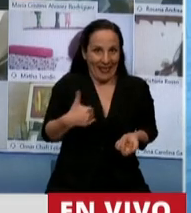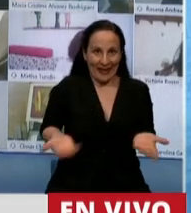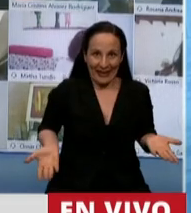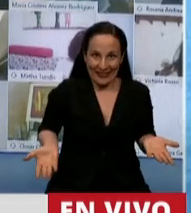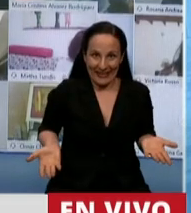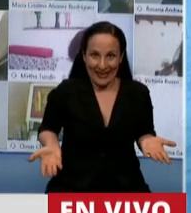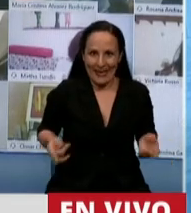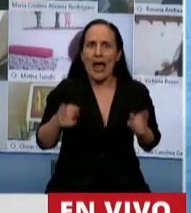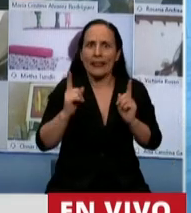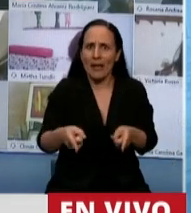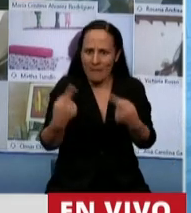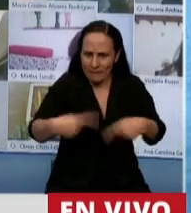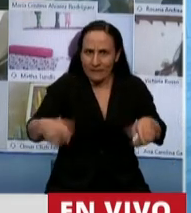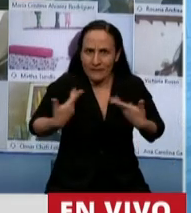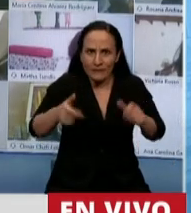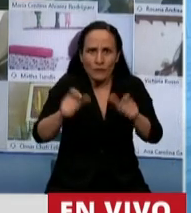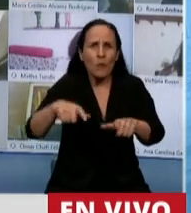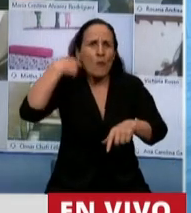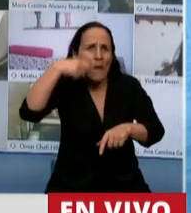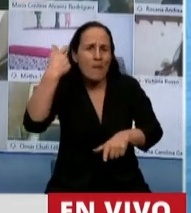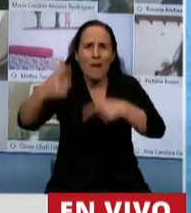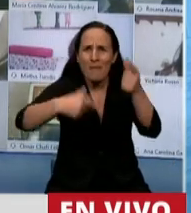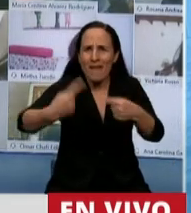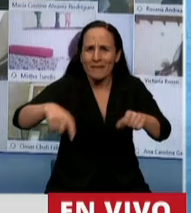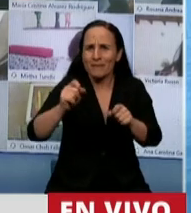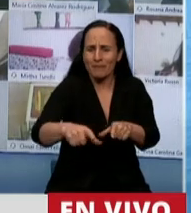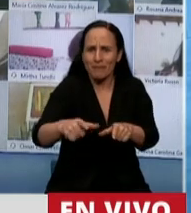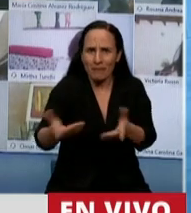recursos naturales y ambientes marinos.